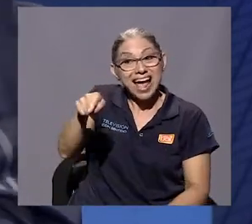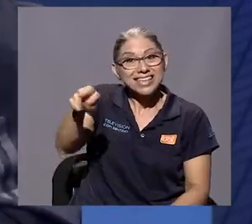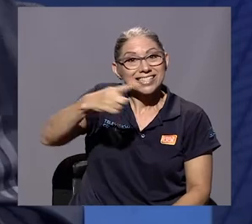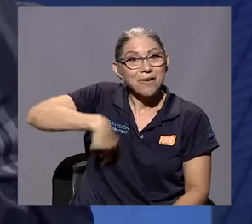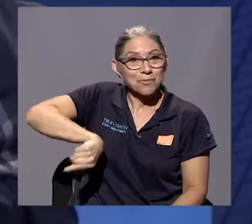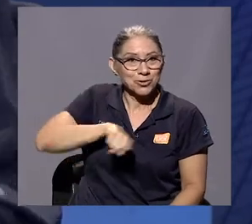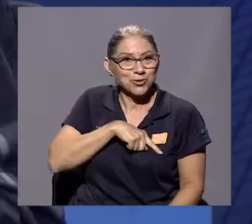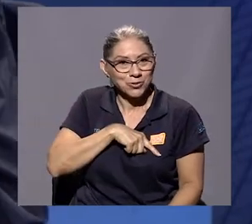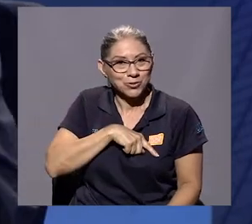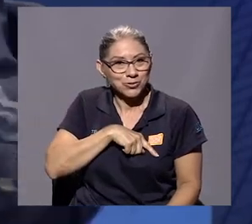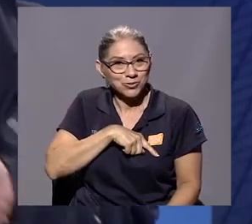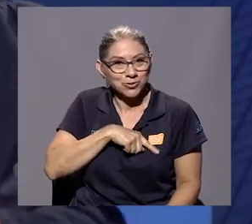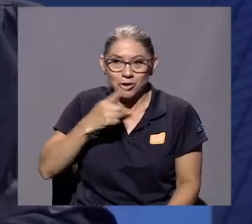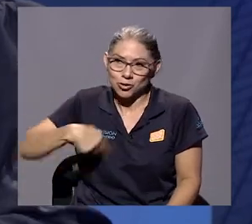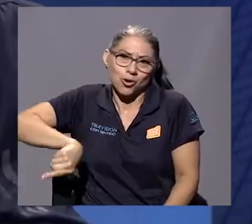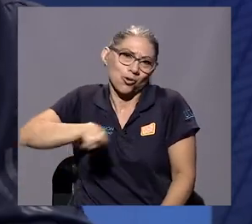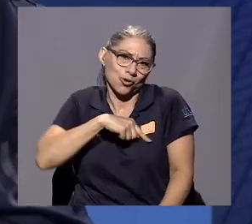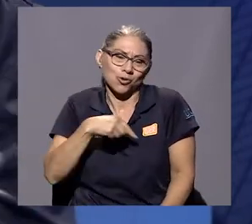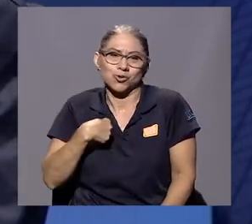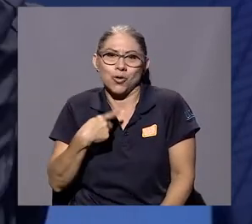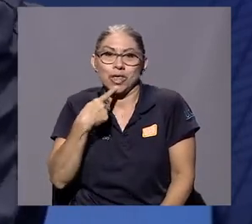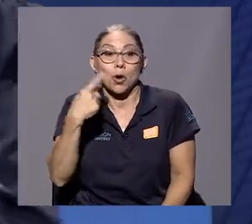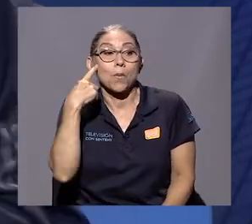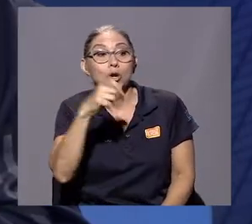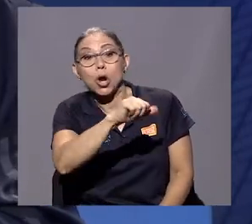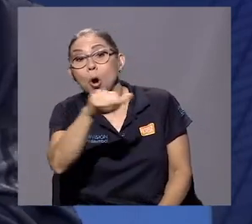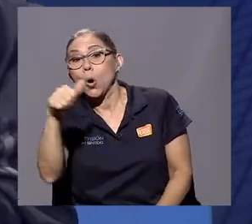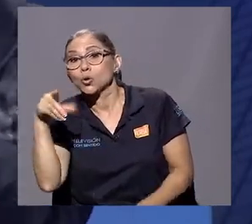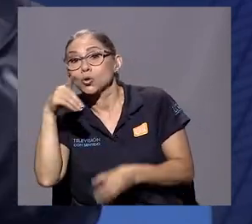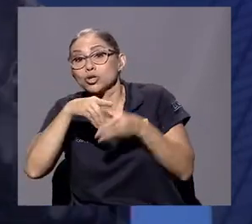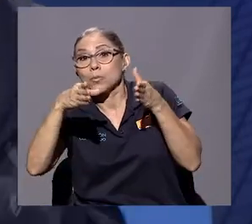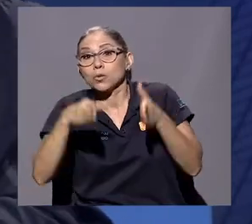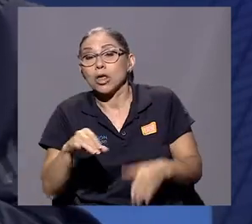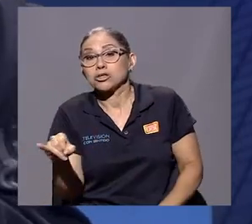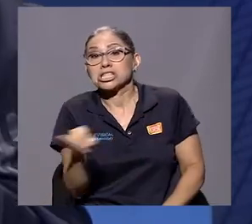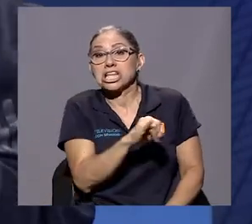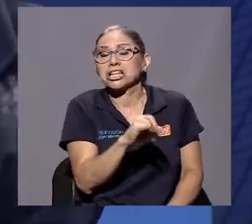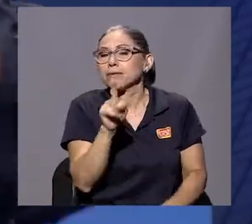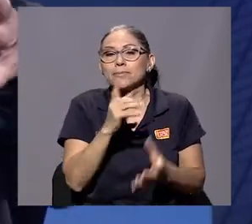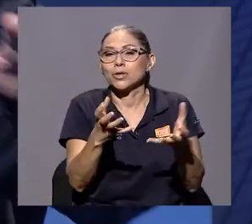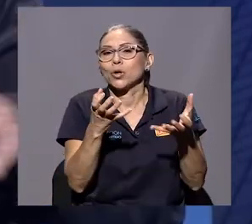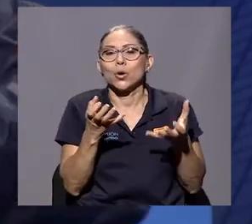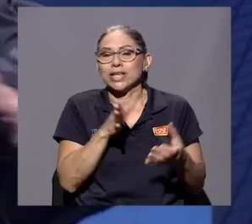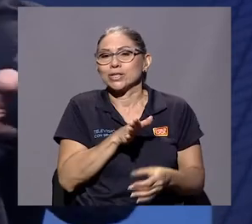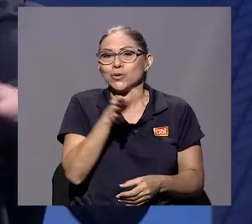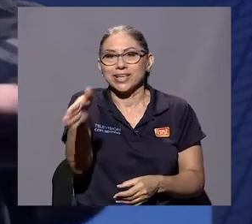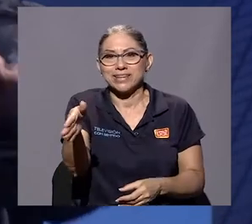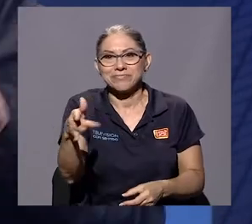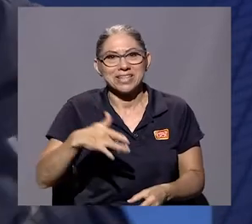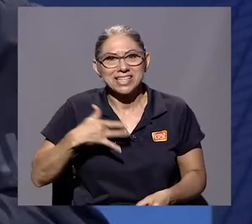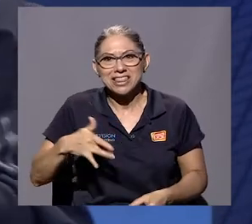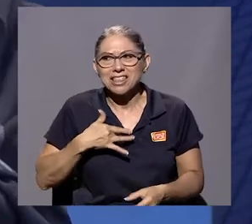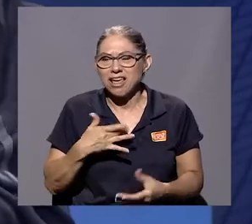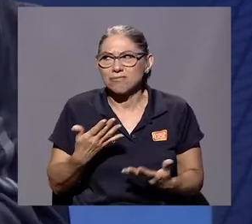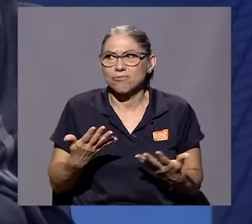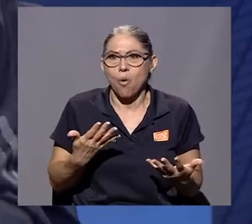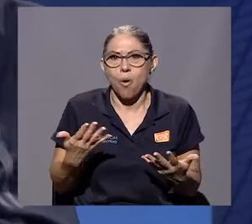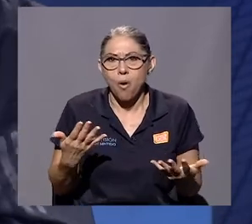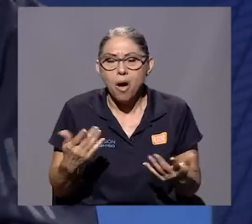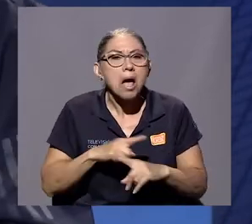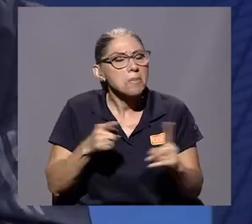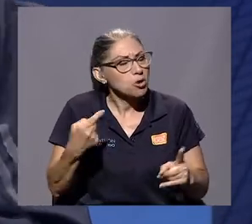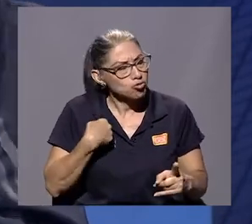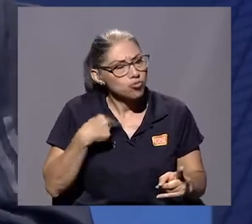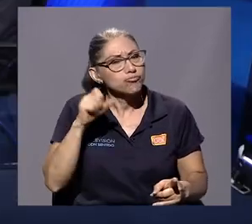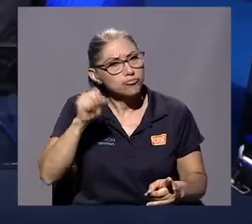nosotros, digo yo, porque ningún otro diputado, de los diputados de izquierda que había, quiso ir, consideraban que eso era comprometerse, pero no, yo